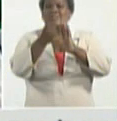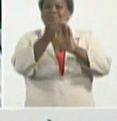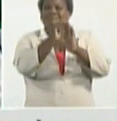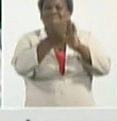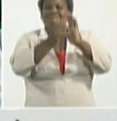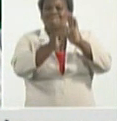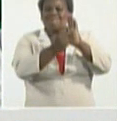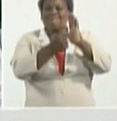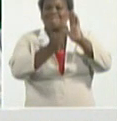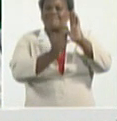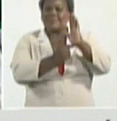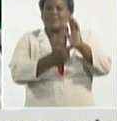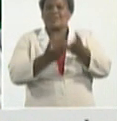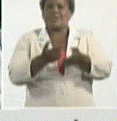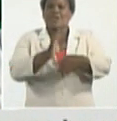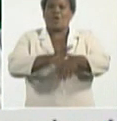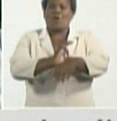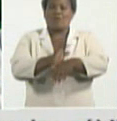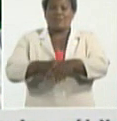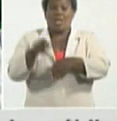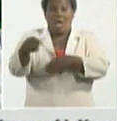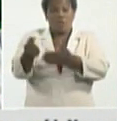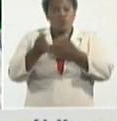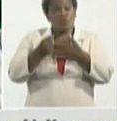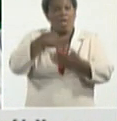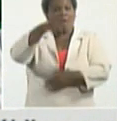epidemiológico que permite evaluar